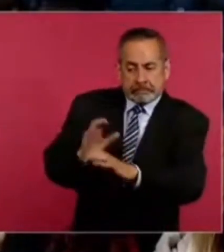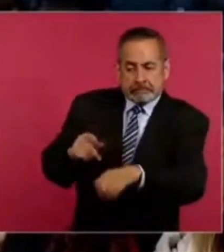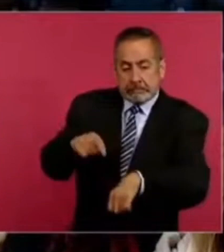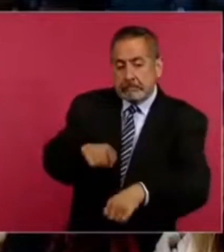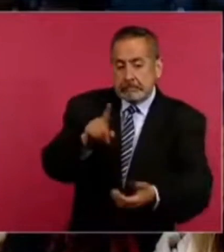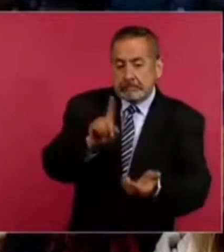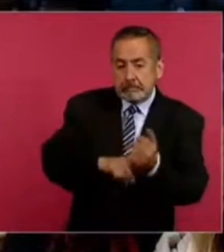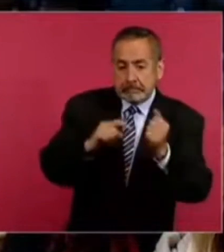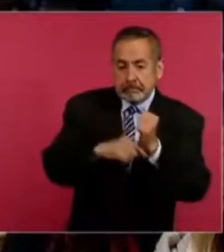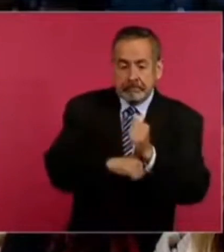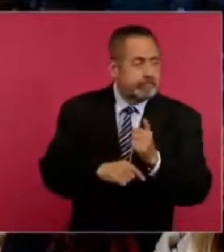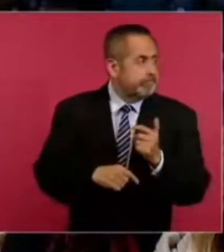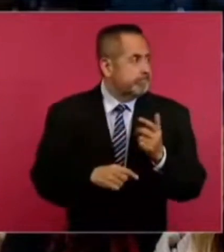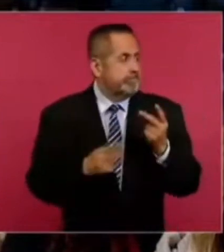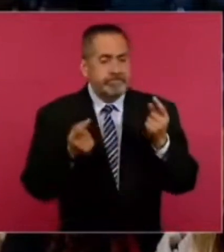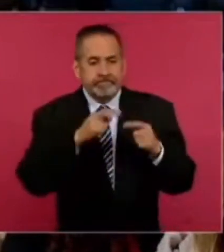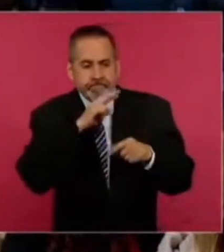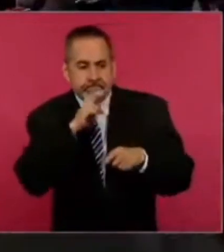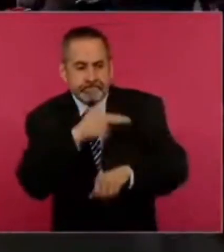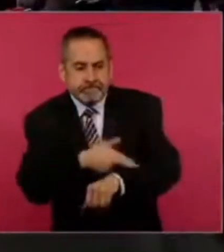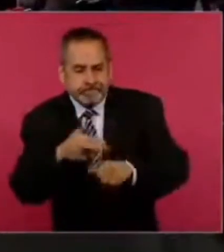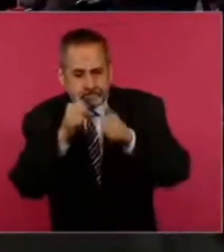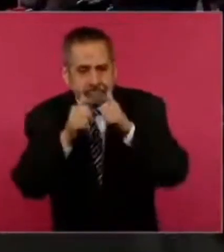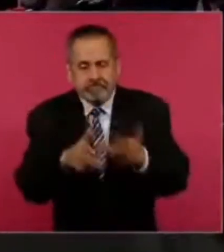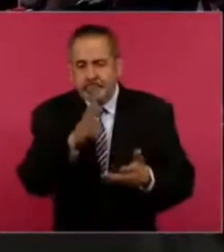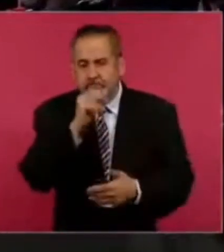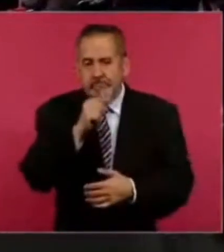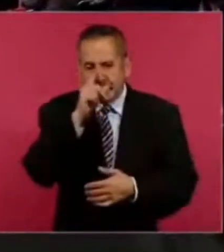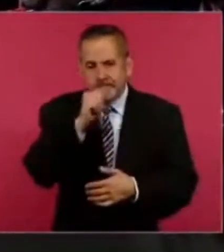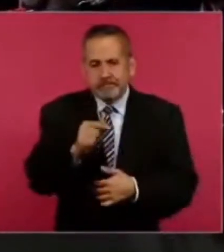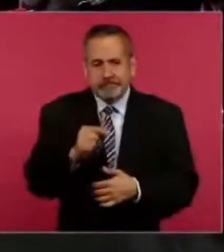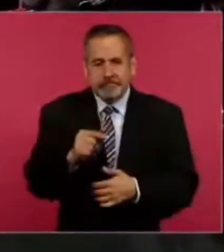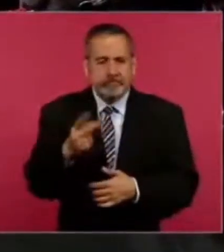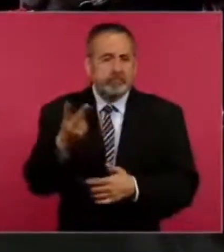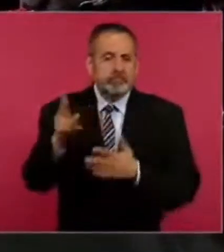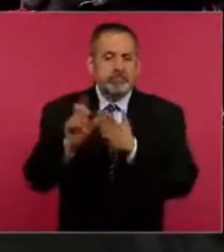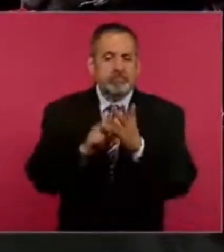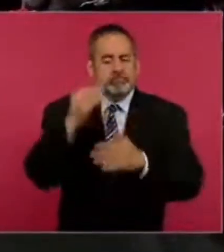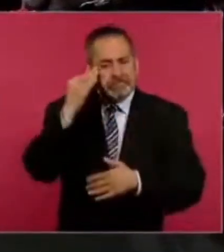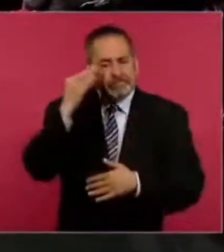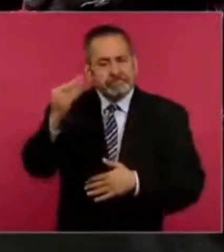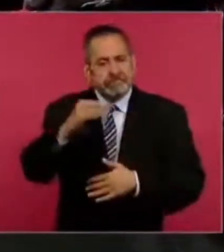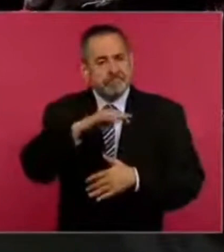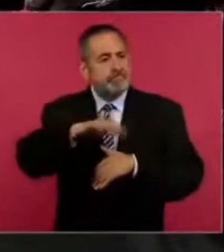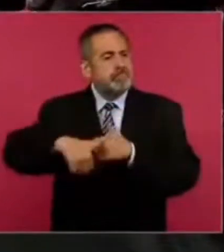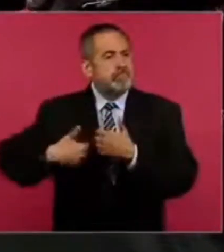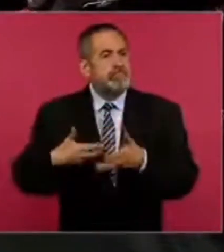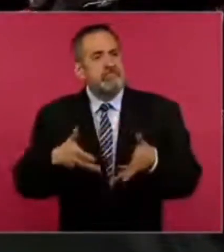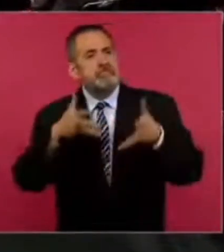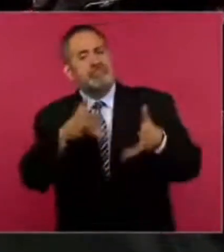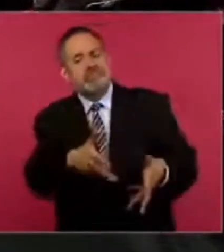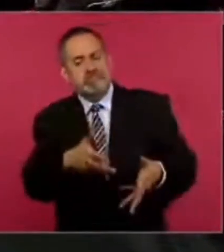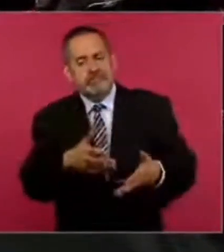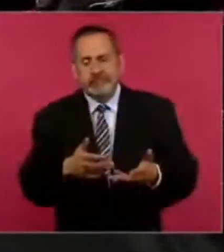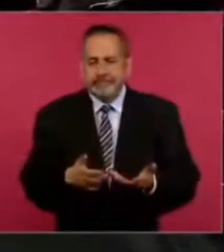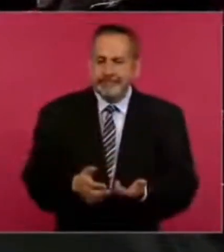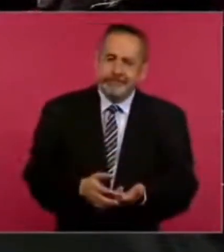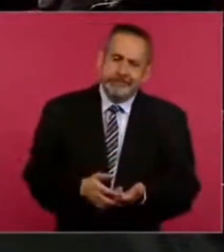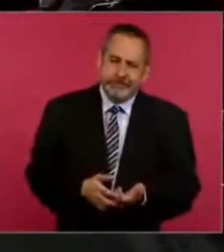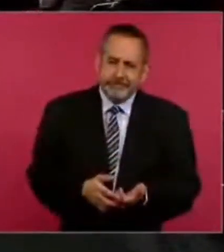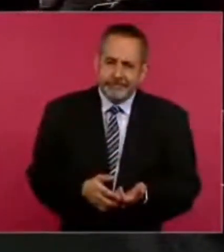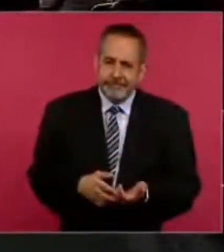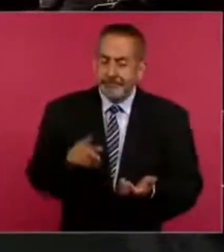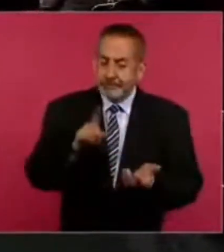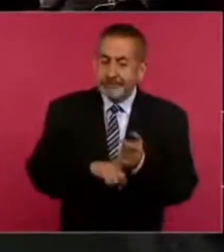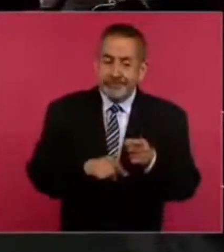difícil que se le dé rápido trámite y algunas veces tardan hasta dos meses en bodega. Es el problema cuando son